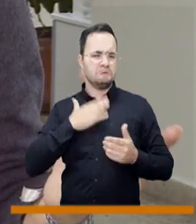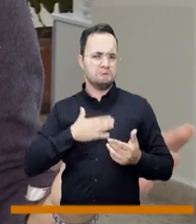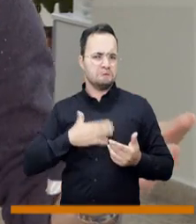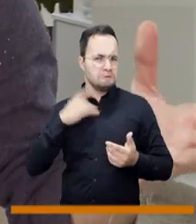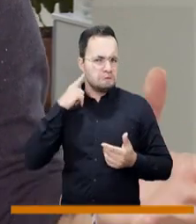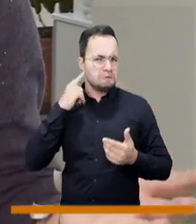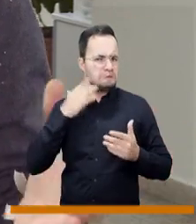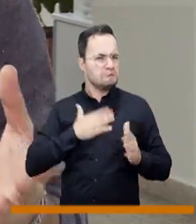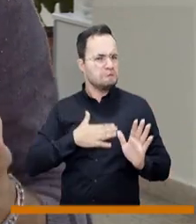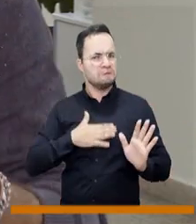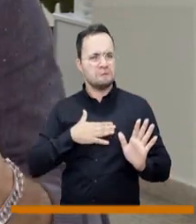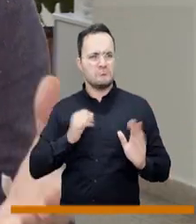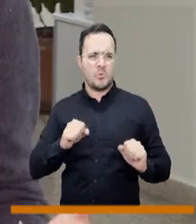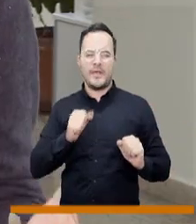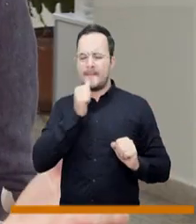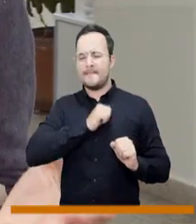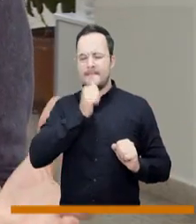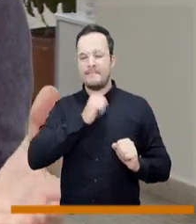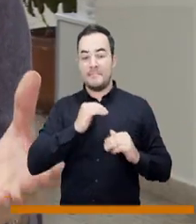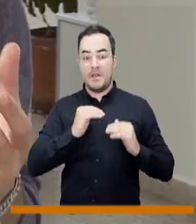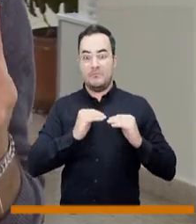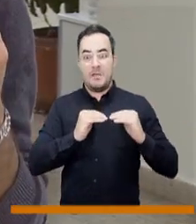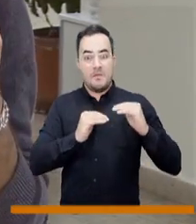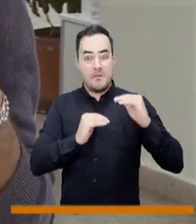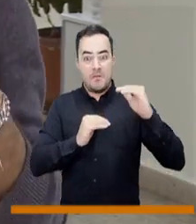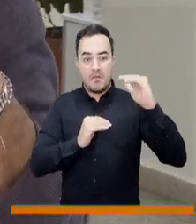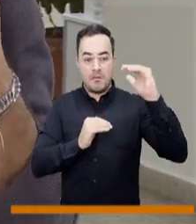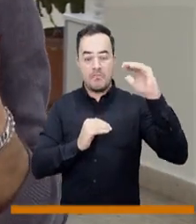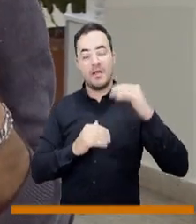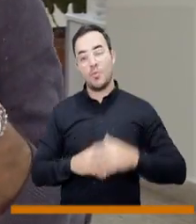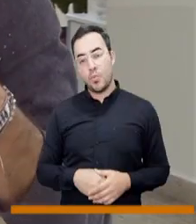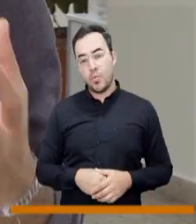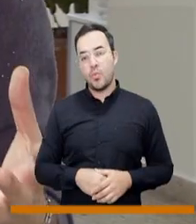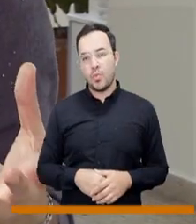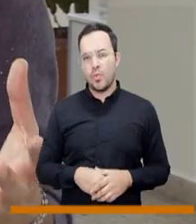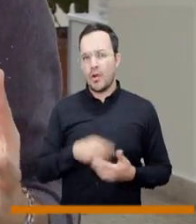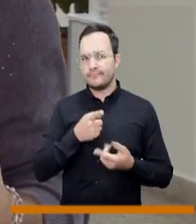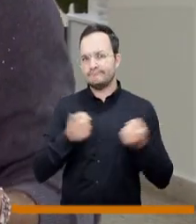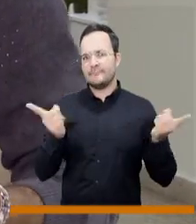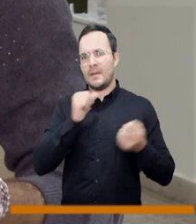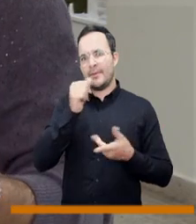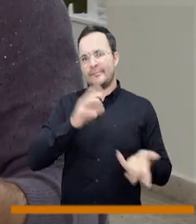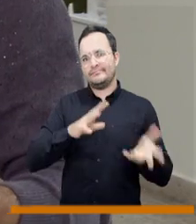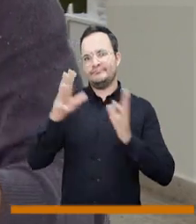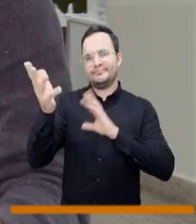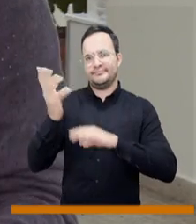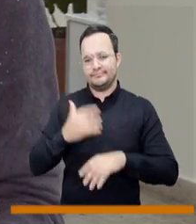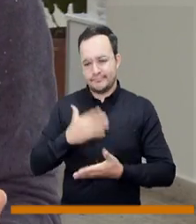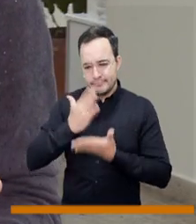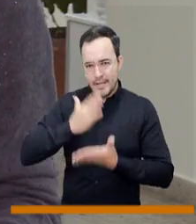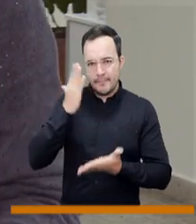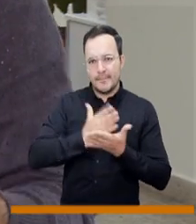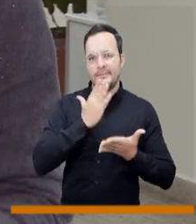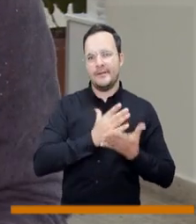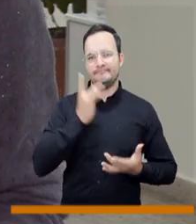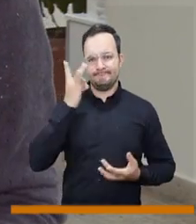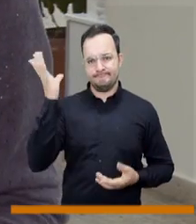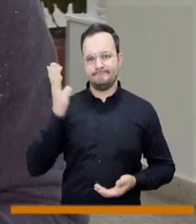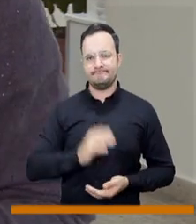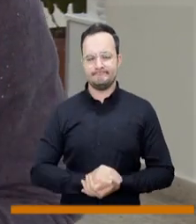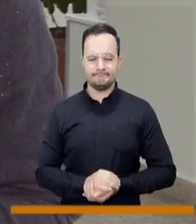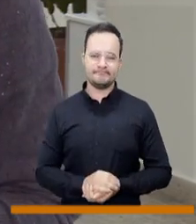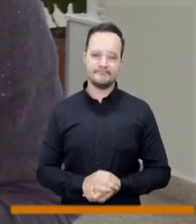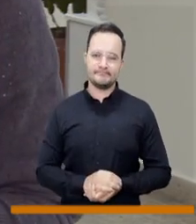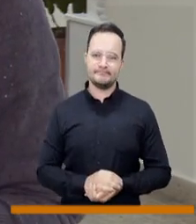el oído humano en ciertos espacios, pues lo que está pasando es que vemos esta situación, que vemos